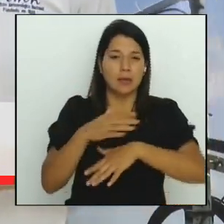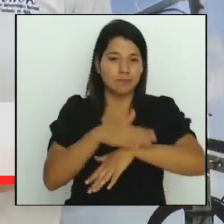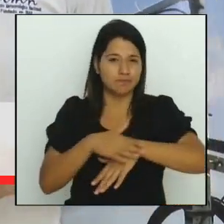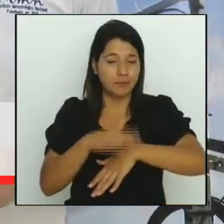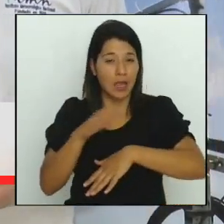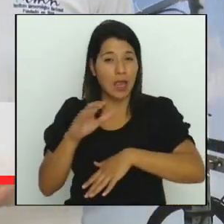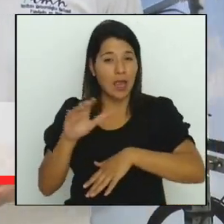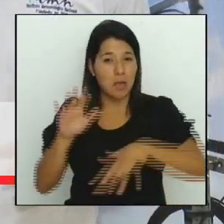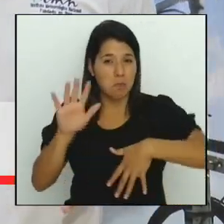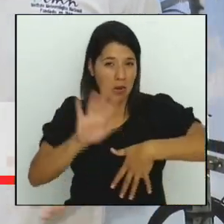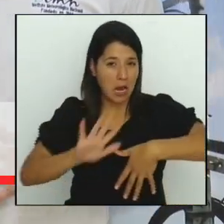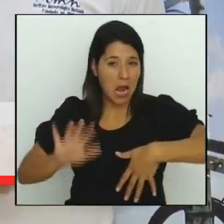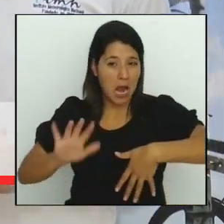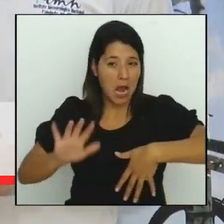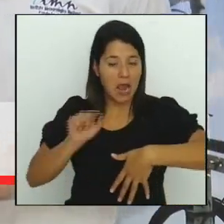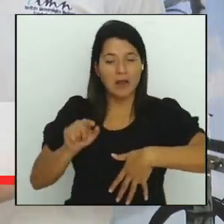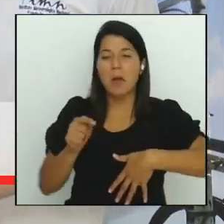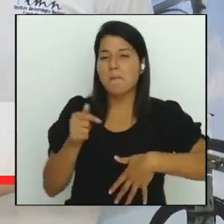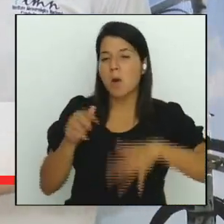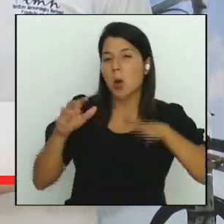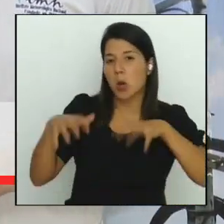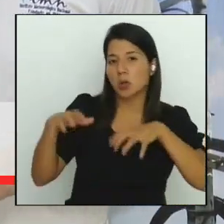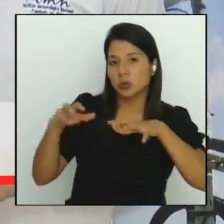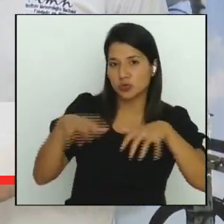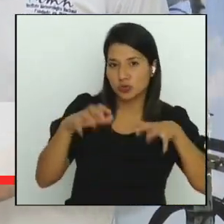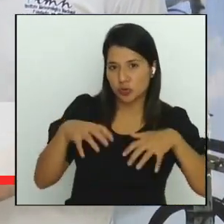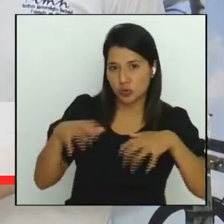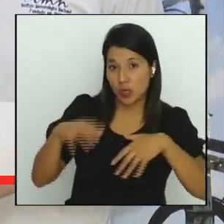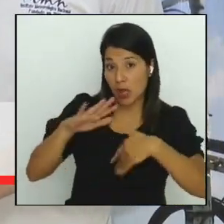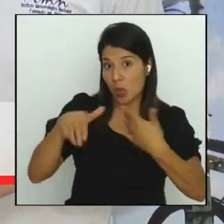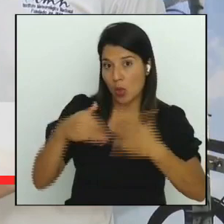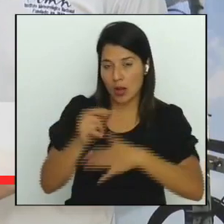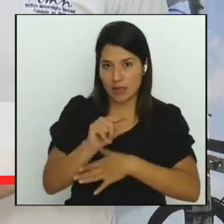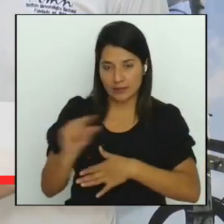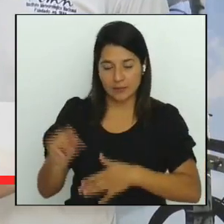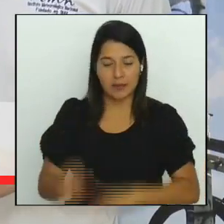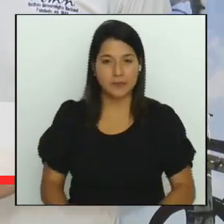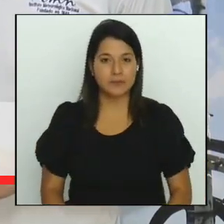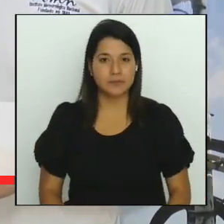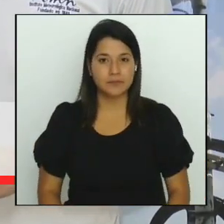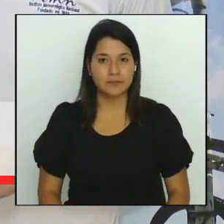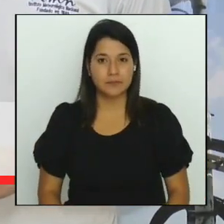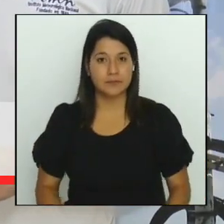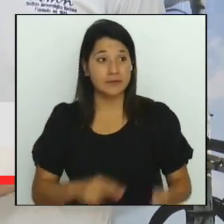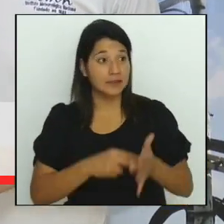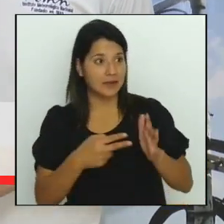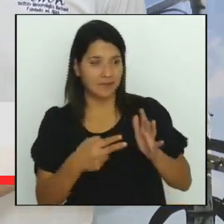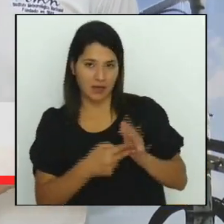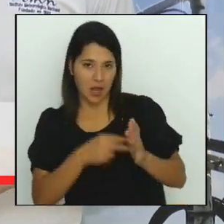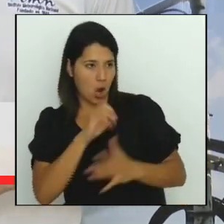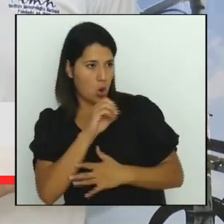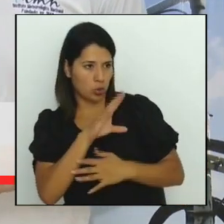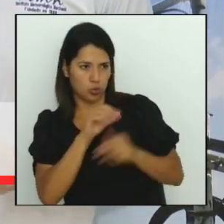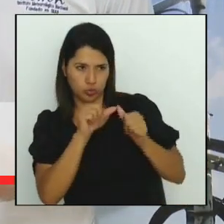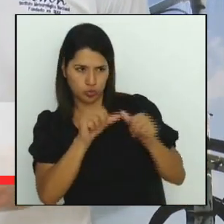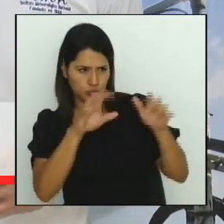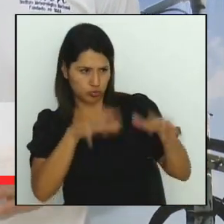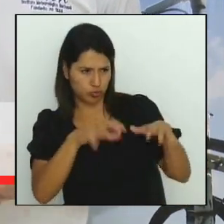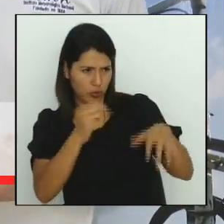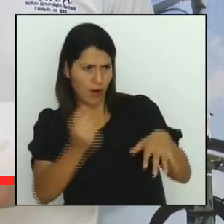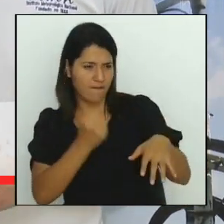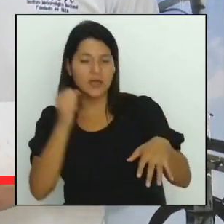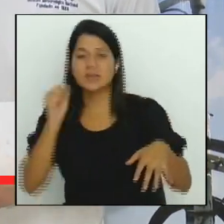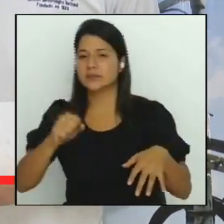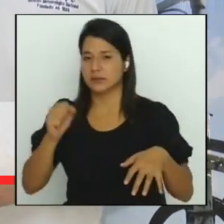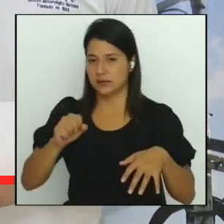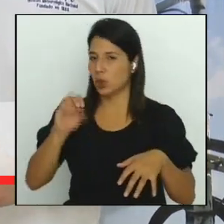pocas precipitaciones prácticamente toda la semana. ¿Se va a cumplir lo del mes de octubre que es un mes bastante lluvioso? Un mes bastante lluvioso, el mes más